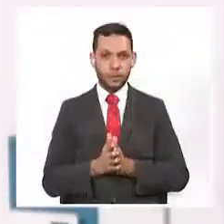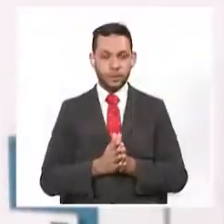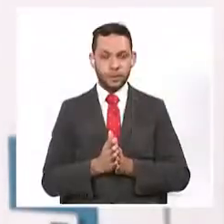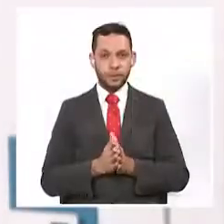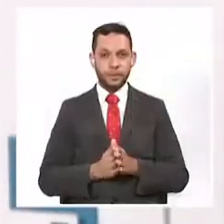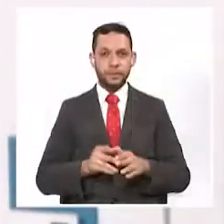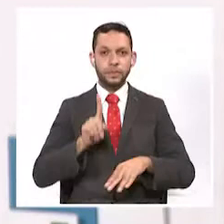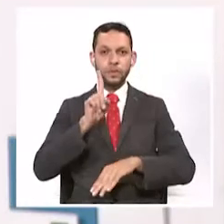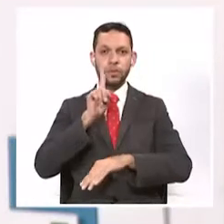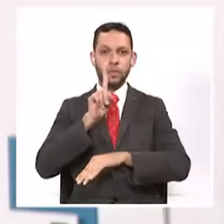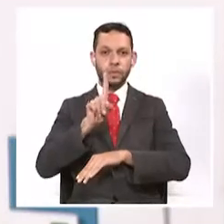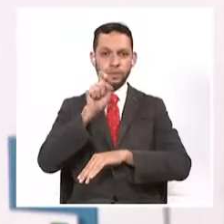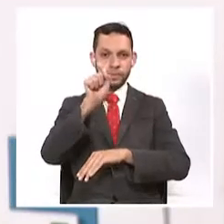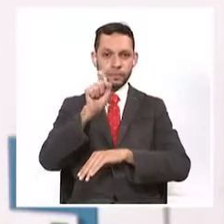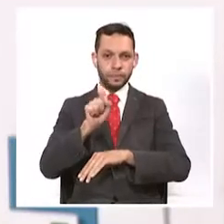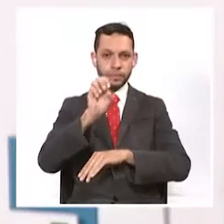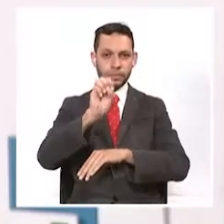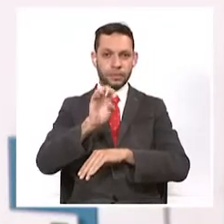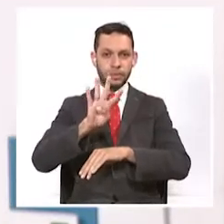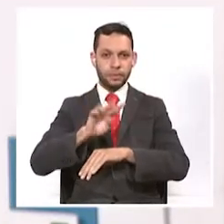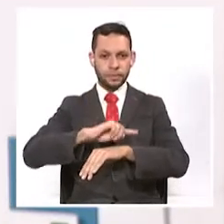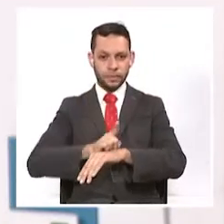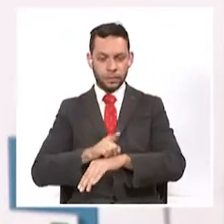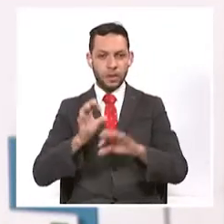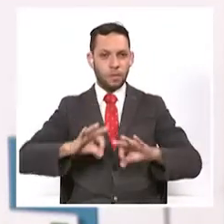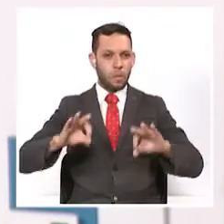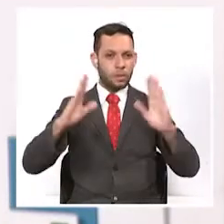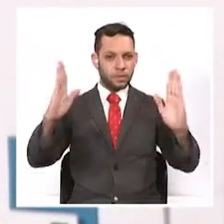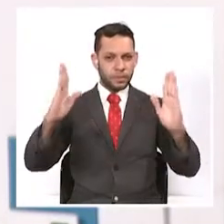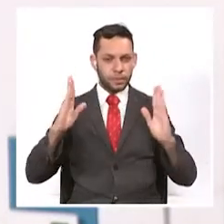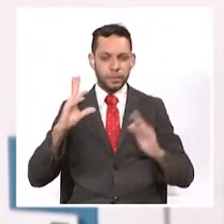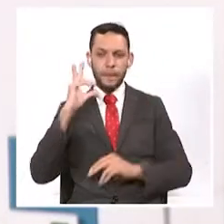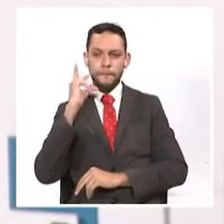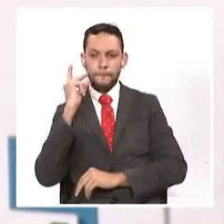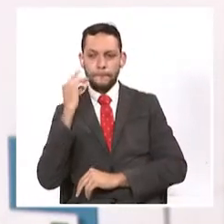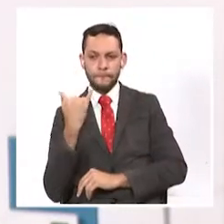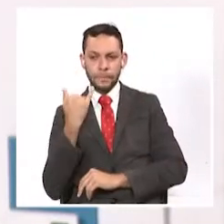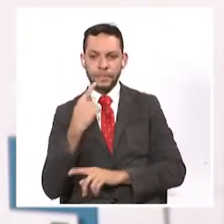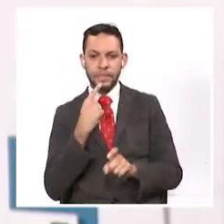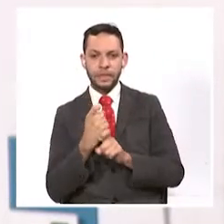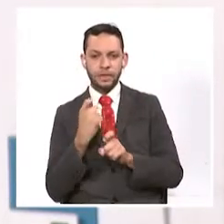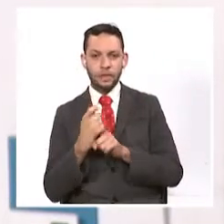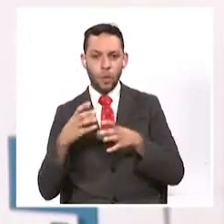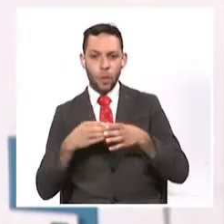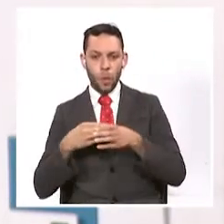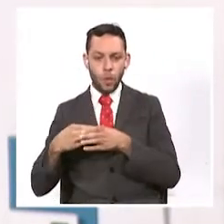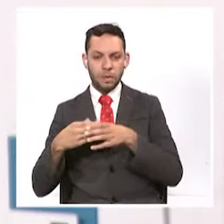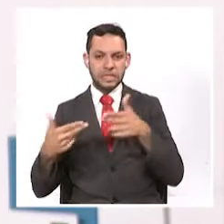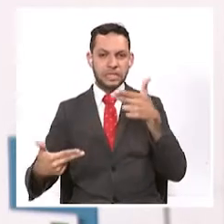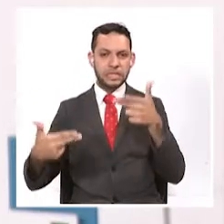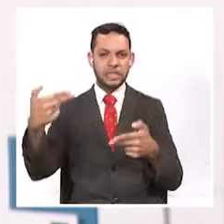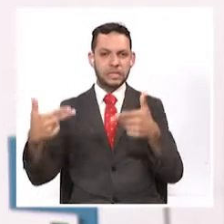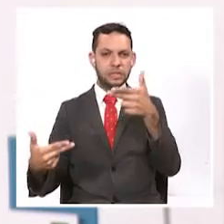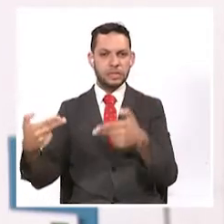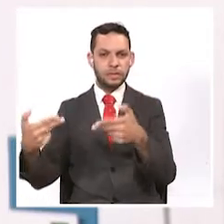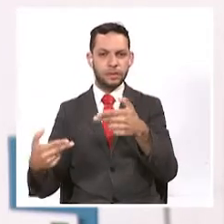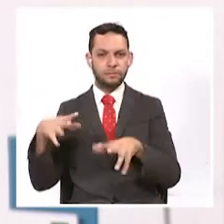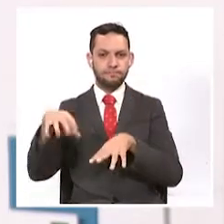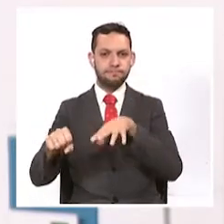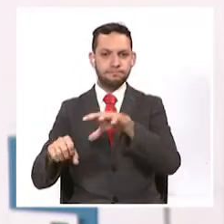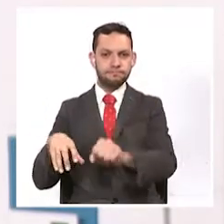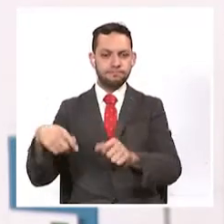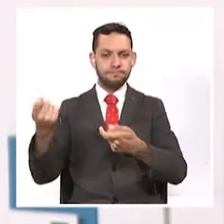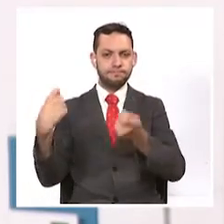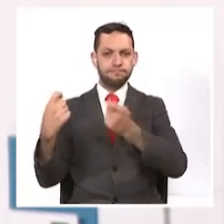Es la una de la tarde, cuatro minutos. Mucha atención. En Pereira continúa la disputa entre grupos delincuenciales por el dominio del microtráfico.